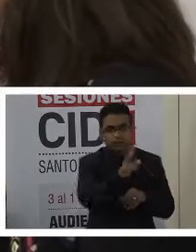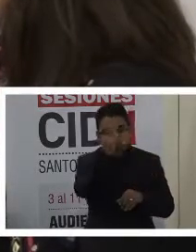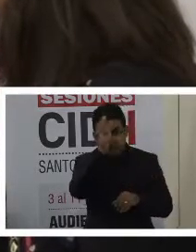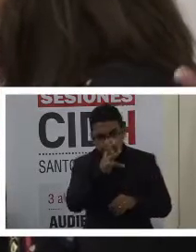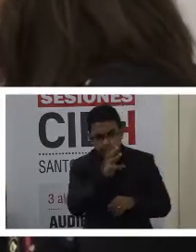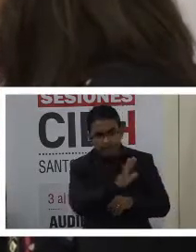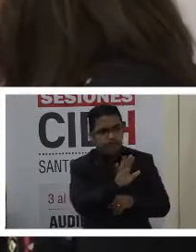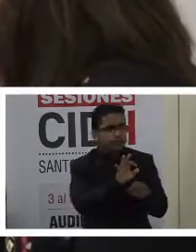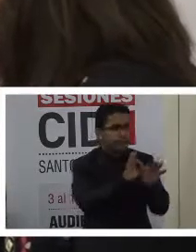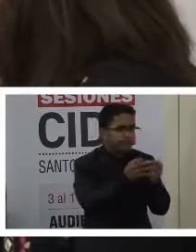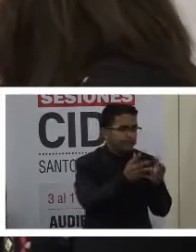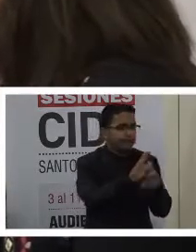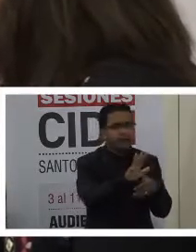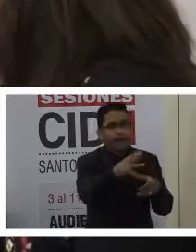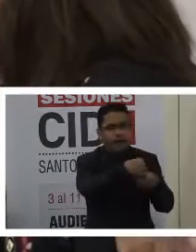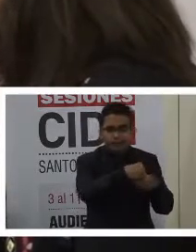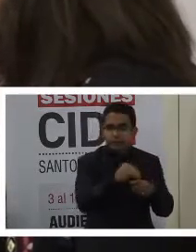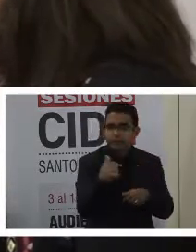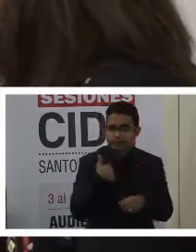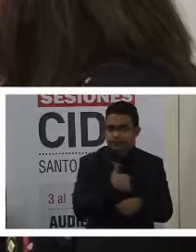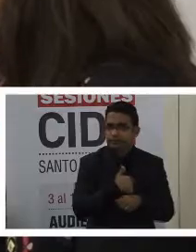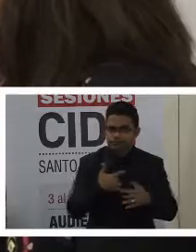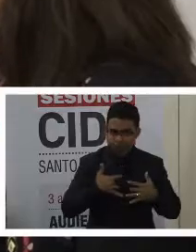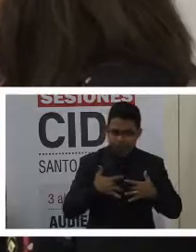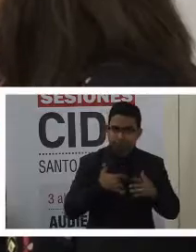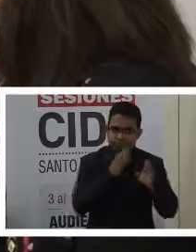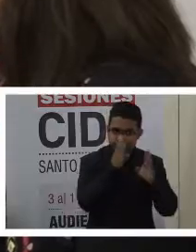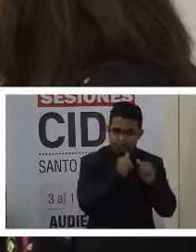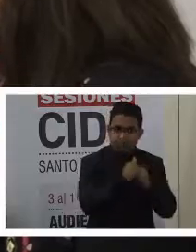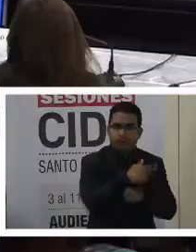familiares involucrados en esta situación en dicho hospital.